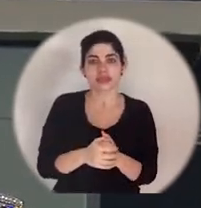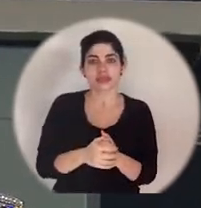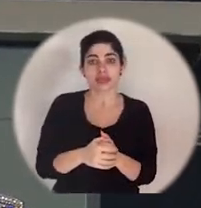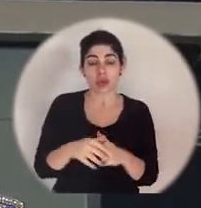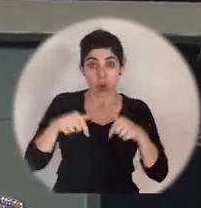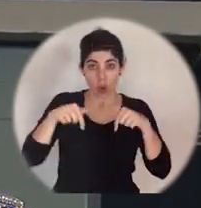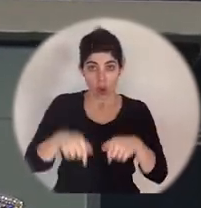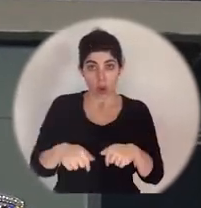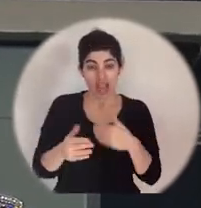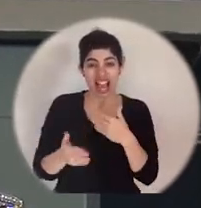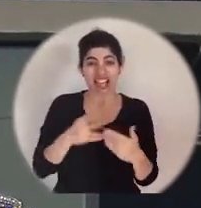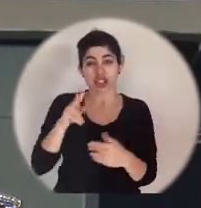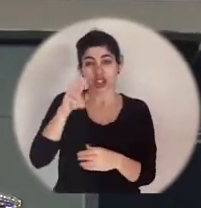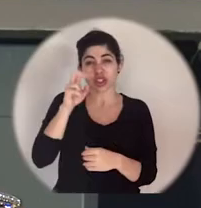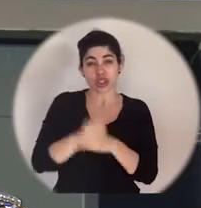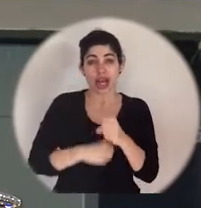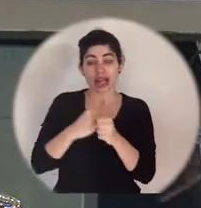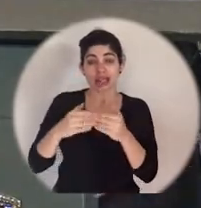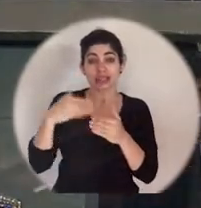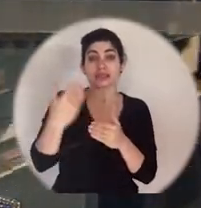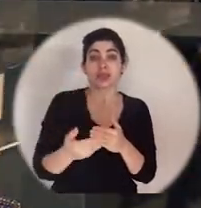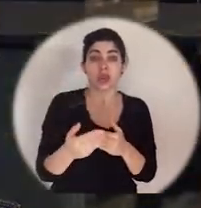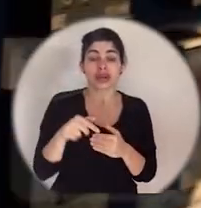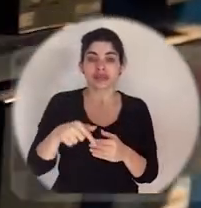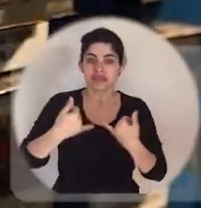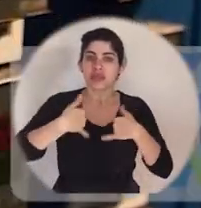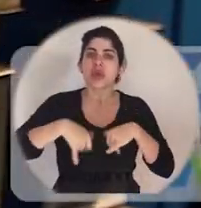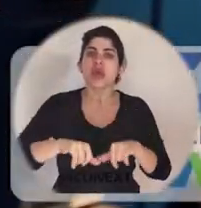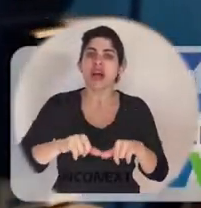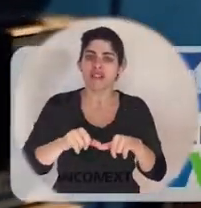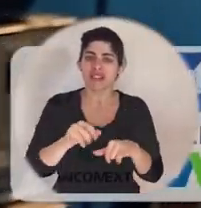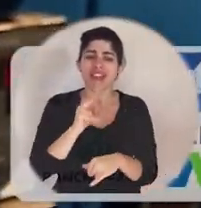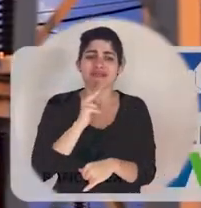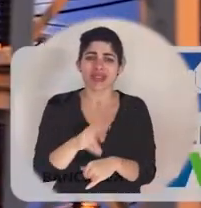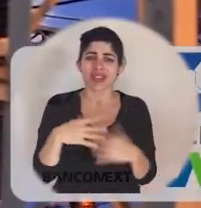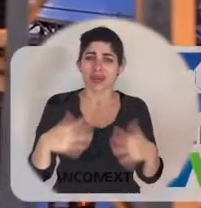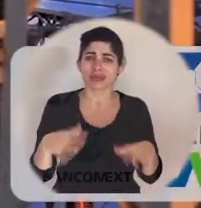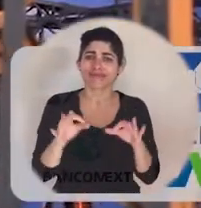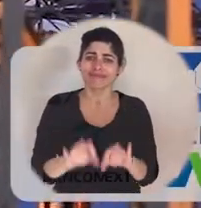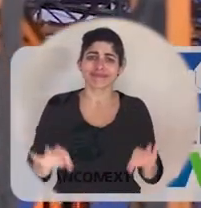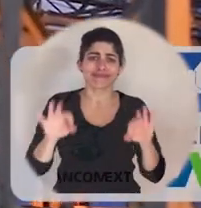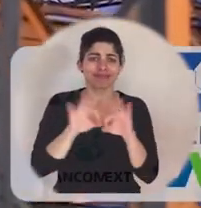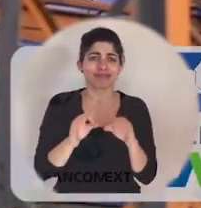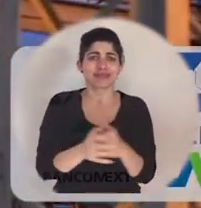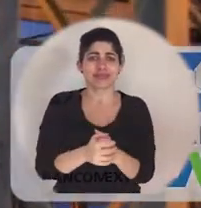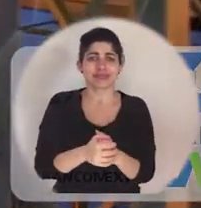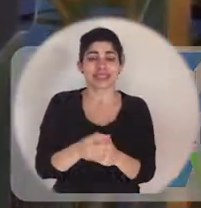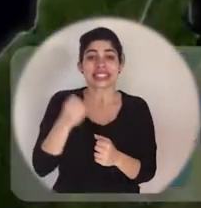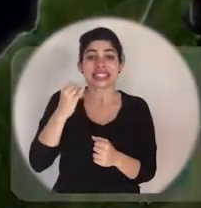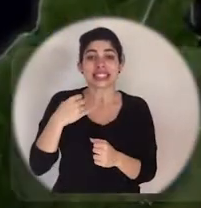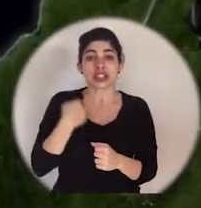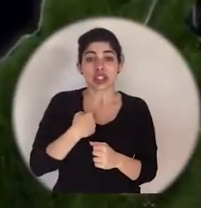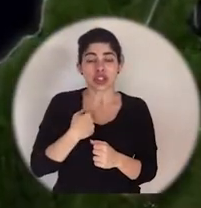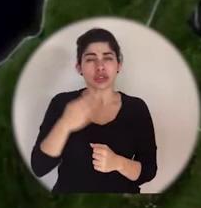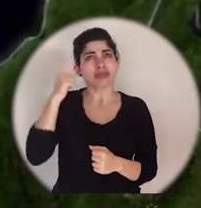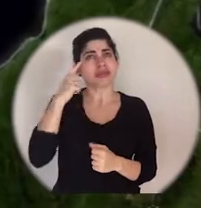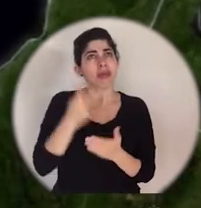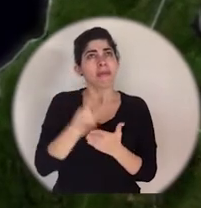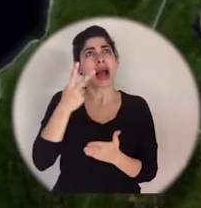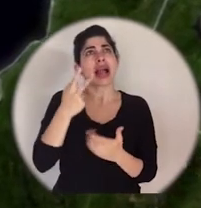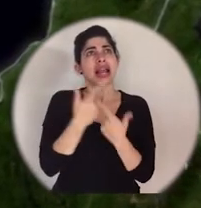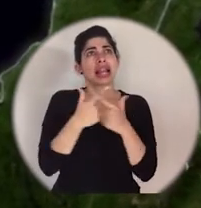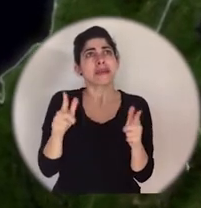Hoy, casi dos siglos después, esta sigue siendo una verdad fundamental. Si valoramos la libertad,